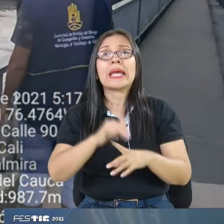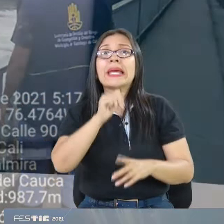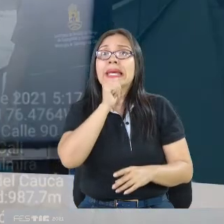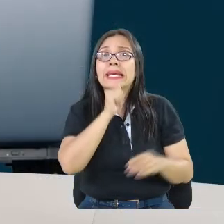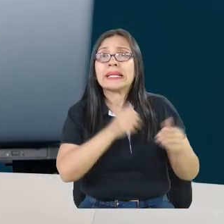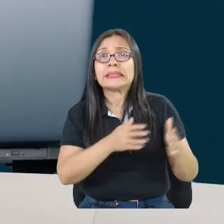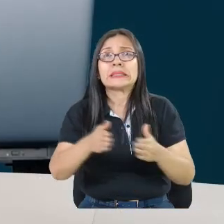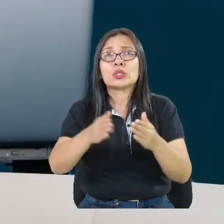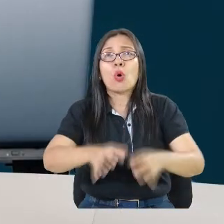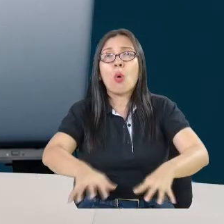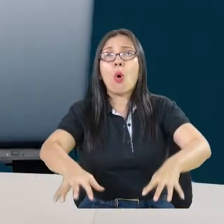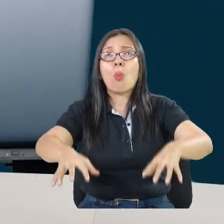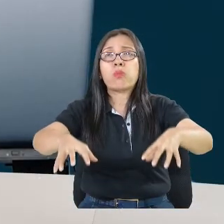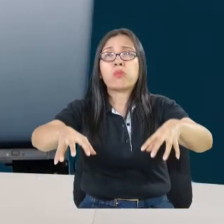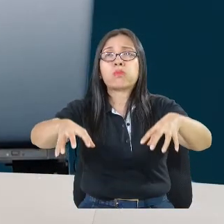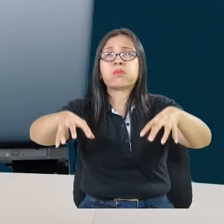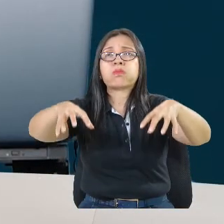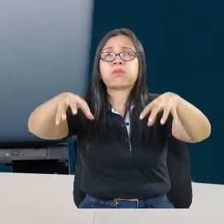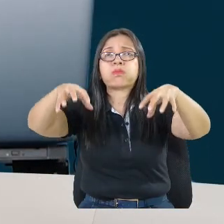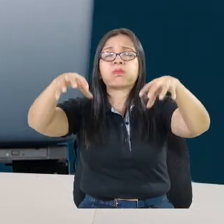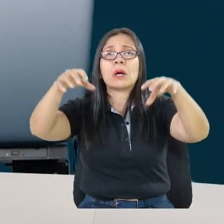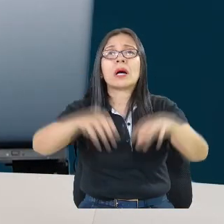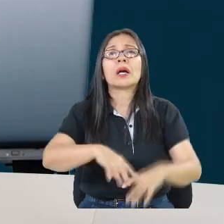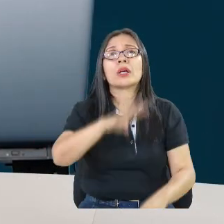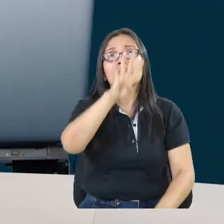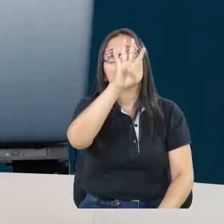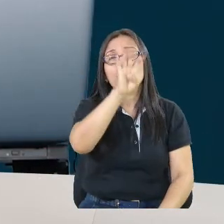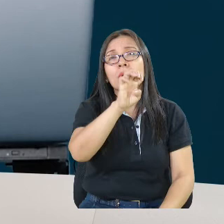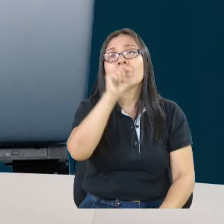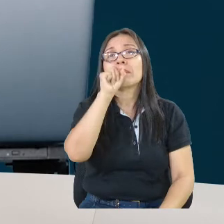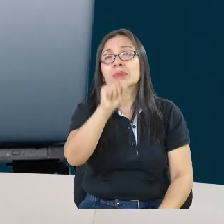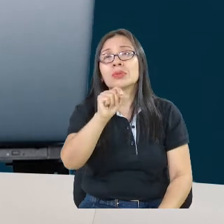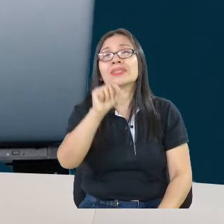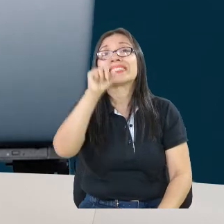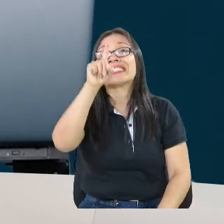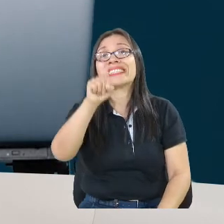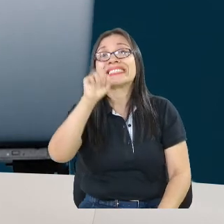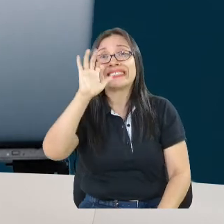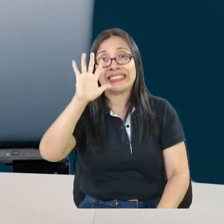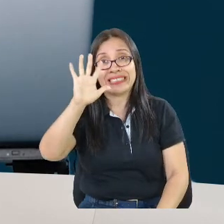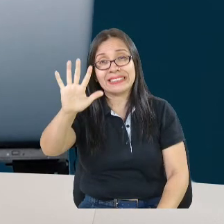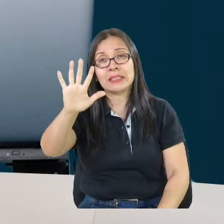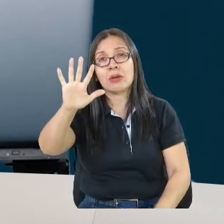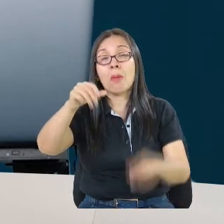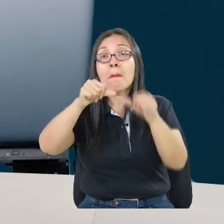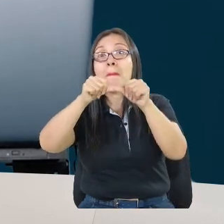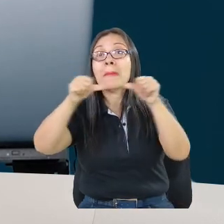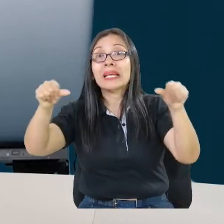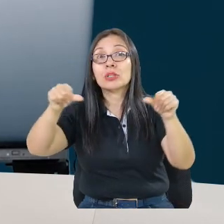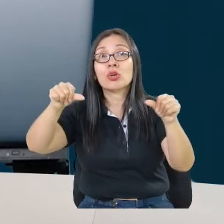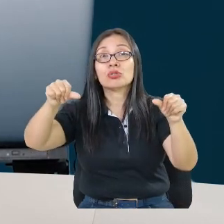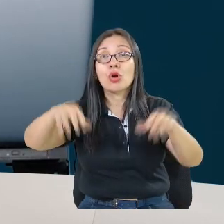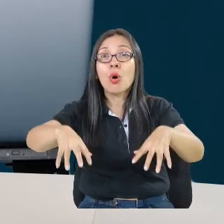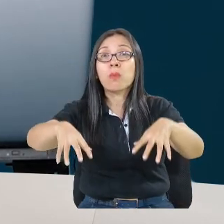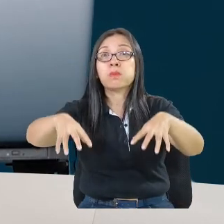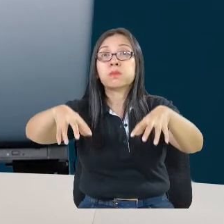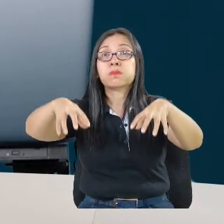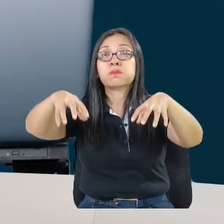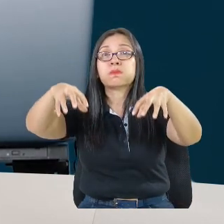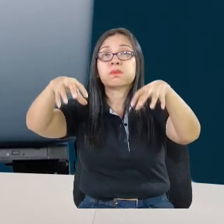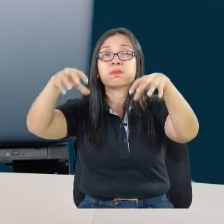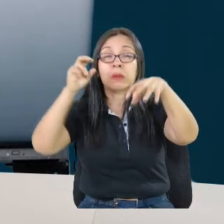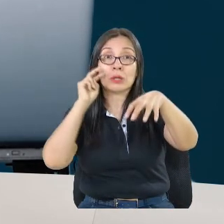aumentó llegando a 9.65 metros. Ustedes pueden ver aquí en el gráfico cómo se comporta el nivel.